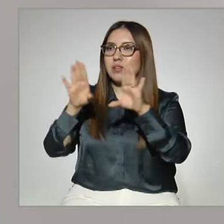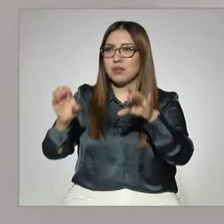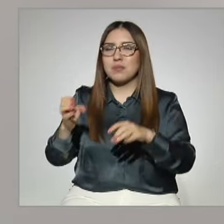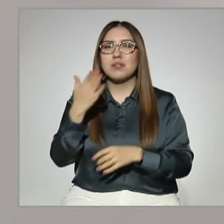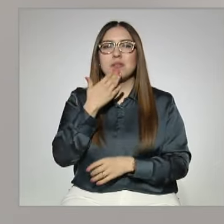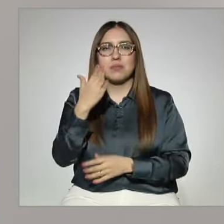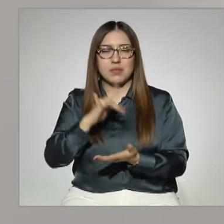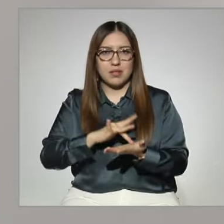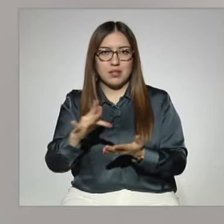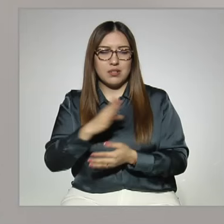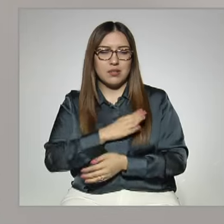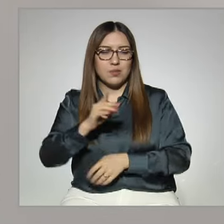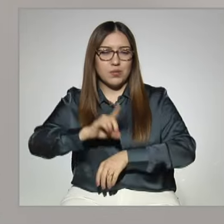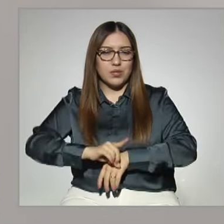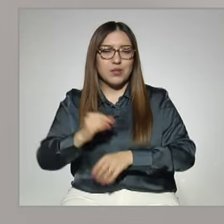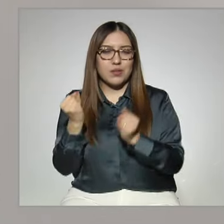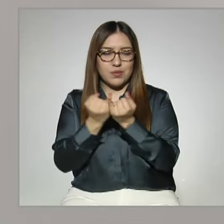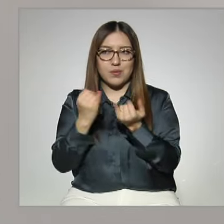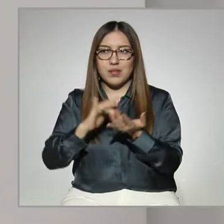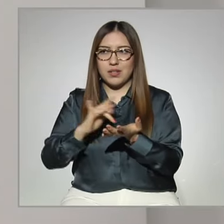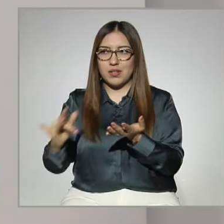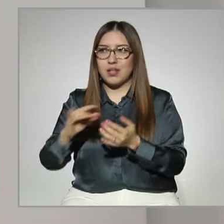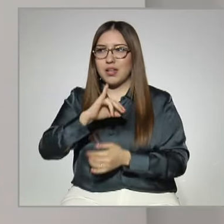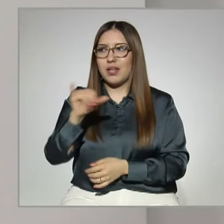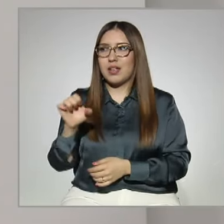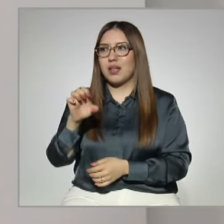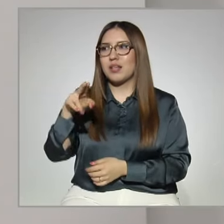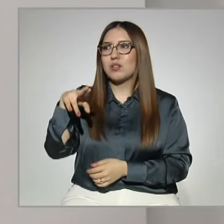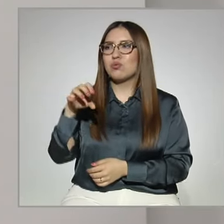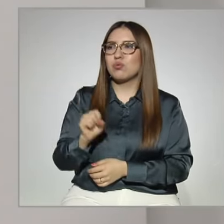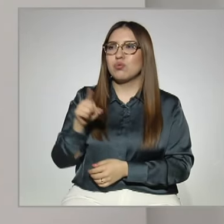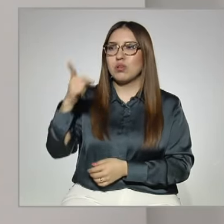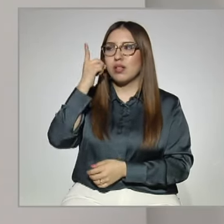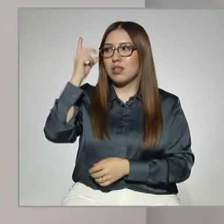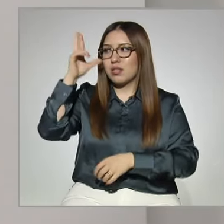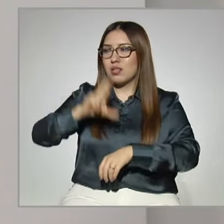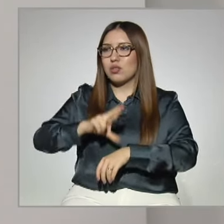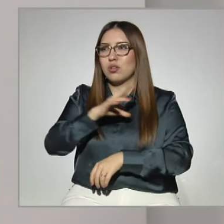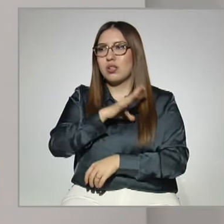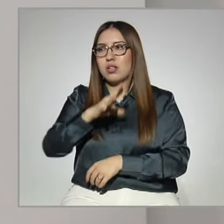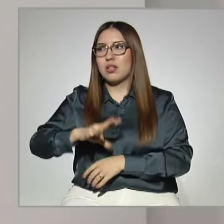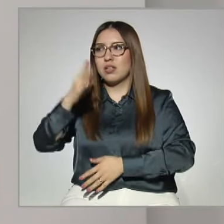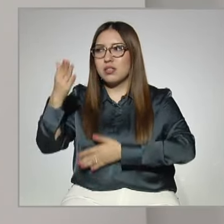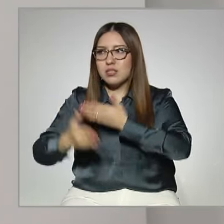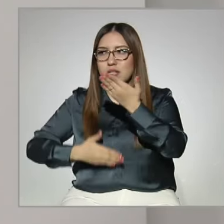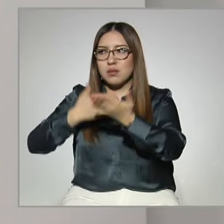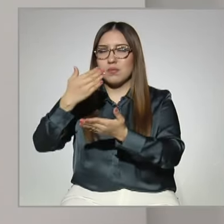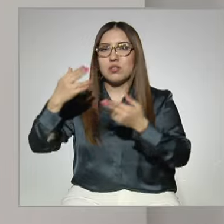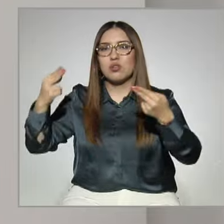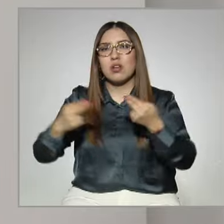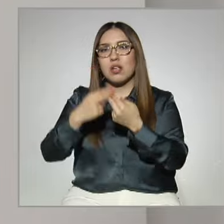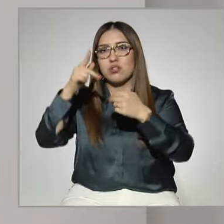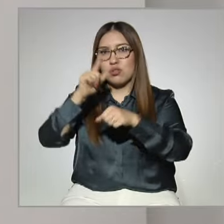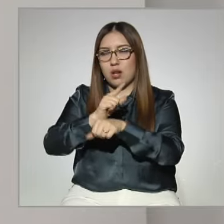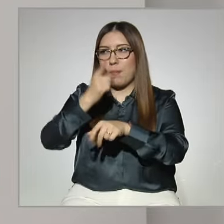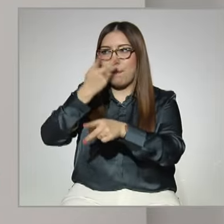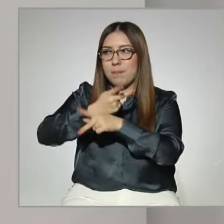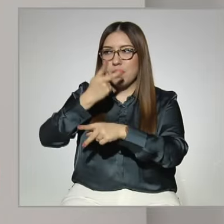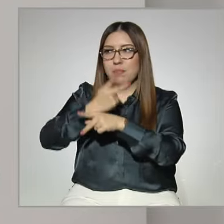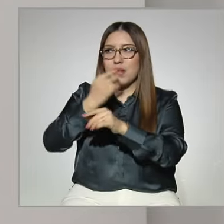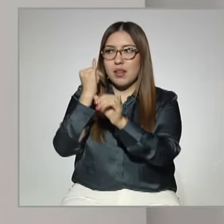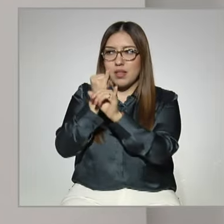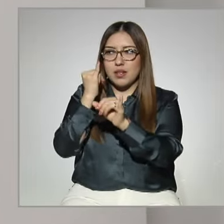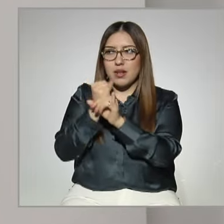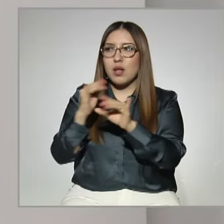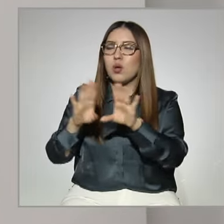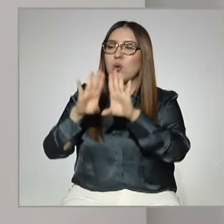Gracias por acompañarnos también. Jesús Eduardo Pérez, buen día, director general del Servicio Nacional de Bachillerato en línea, prepa en línea, CEP. ¿Cómo estás